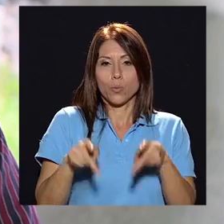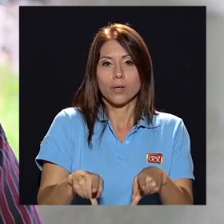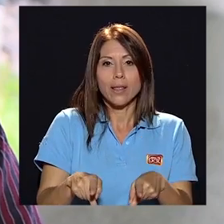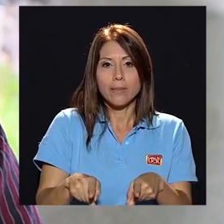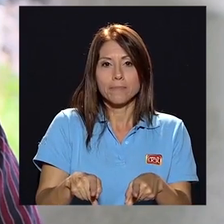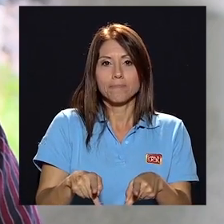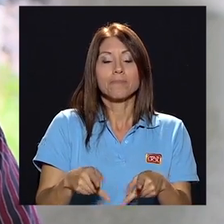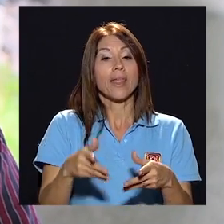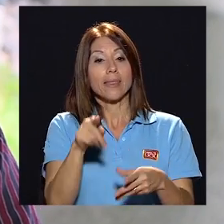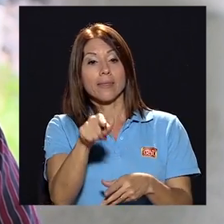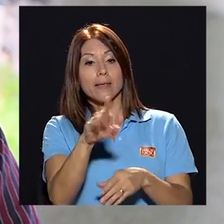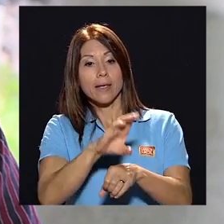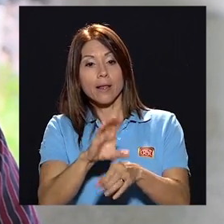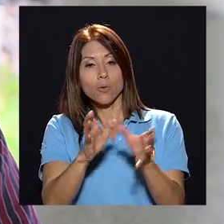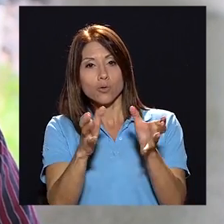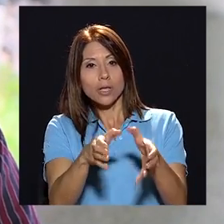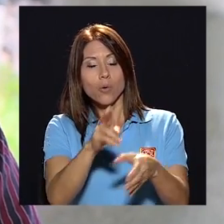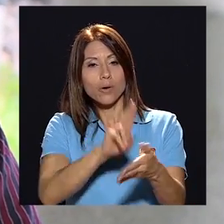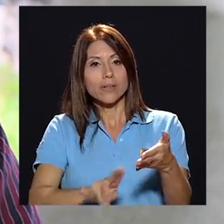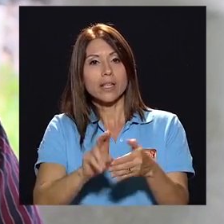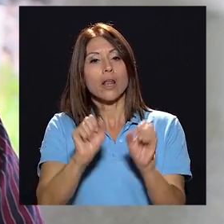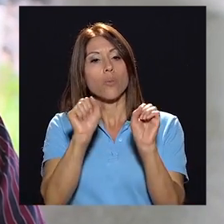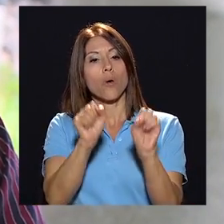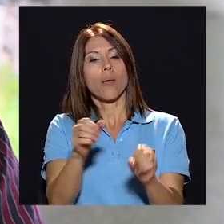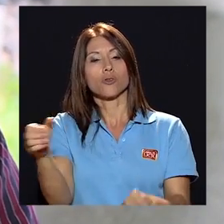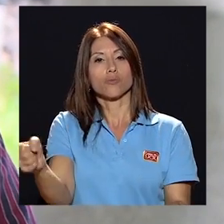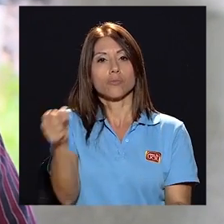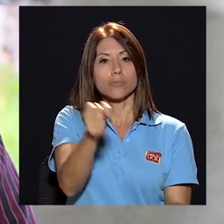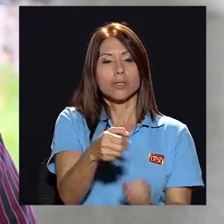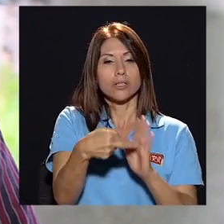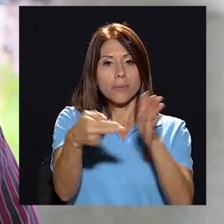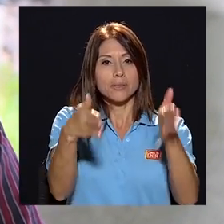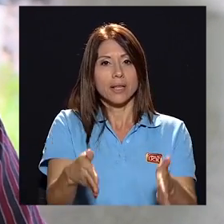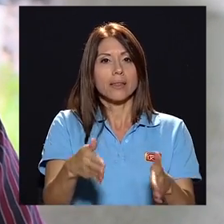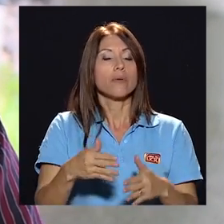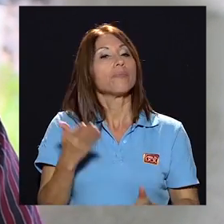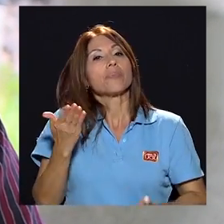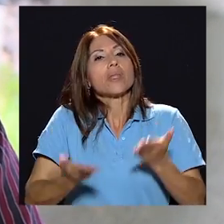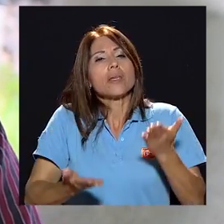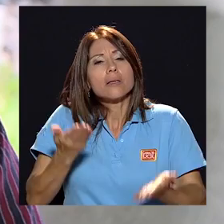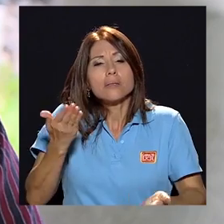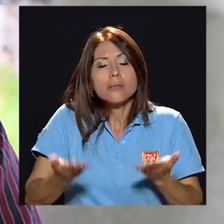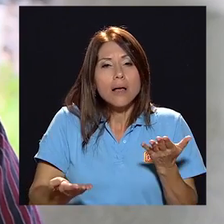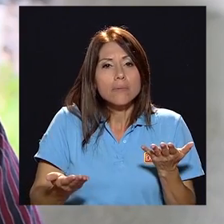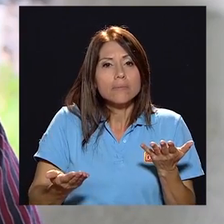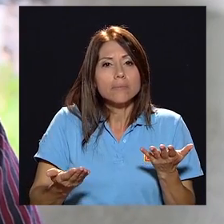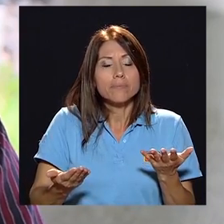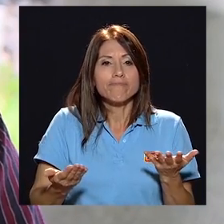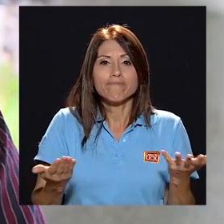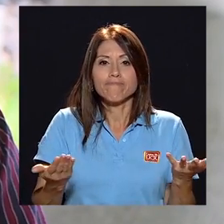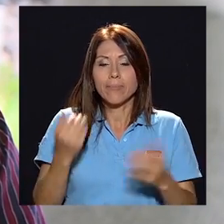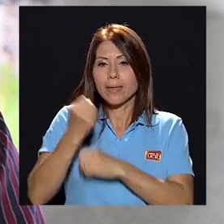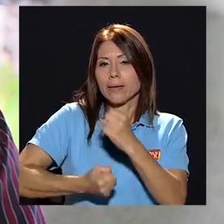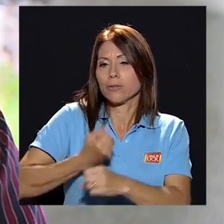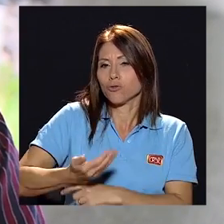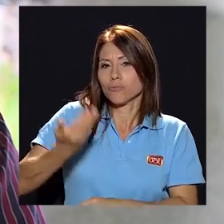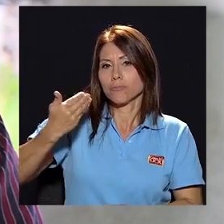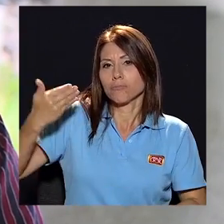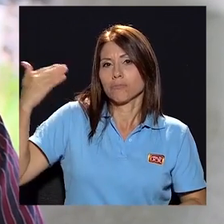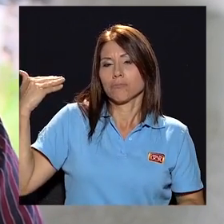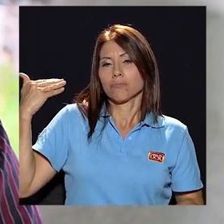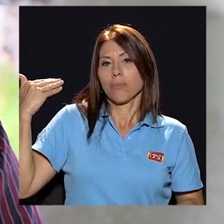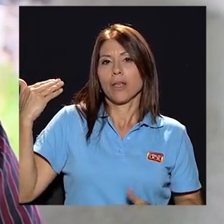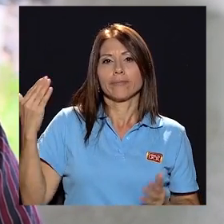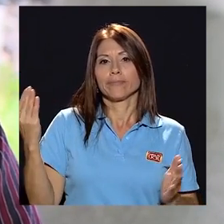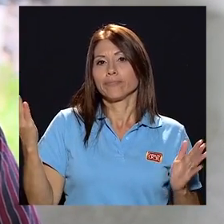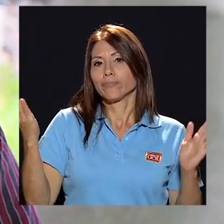de poner en el consejo universitario a nuestro representante quizá durante los quizá los años